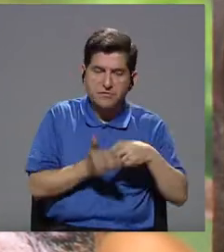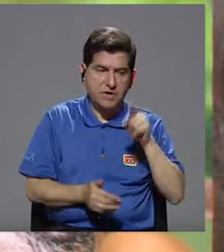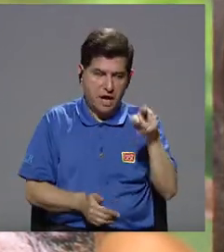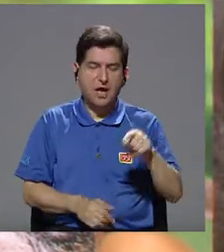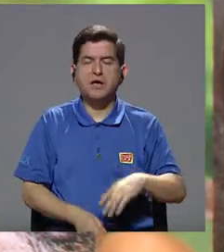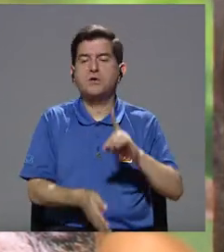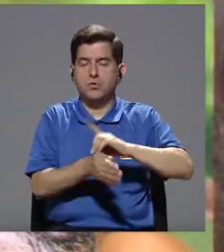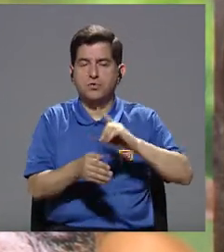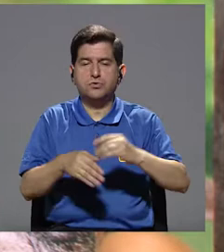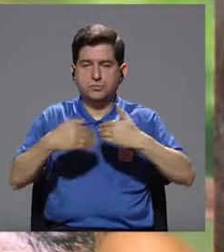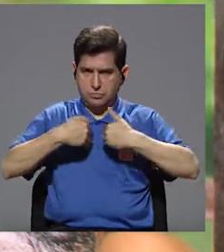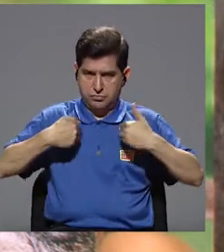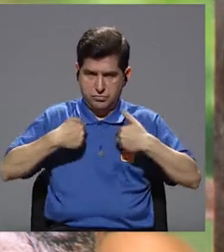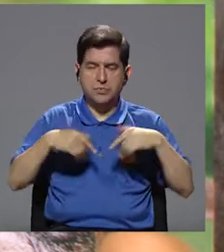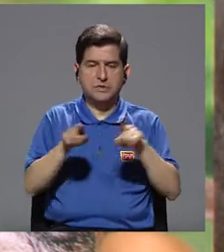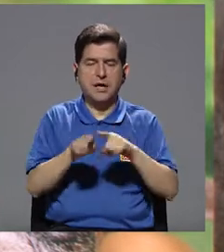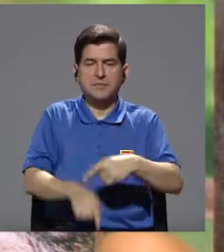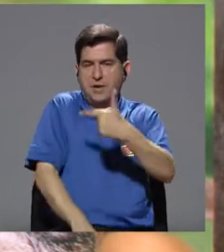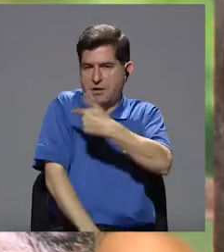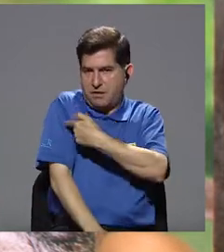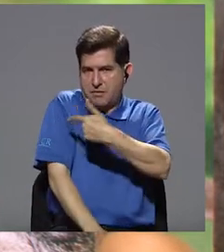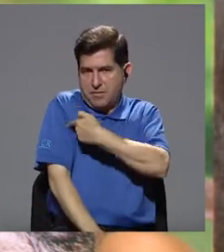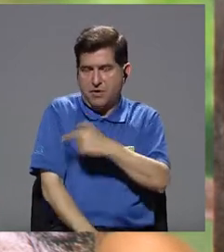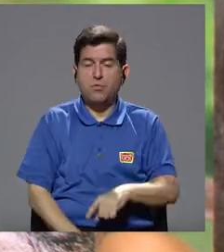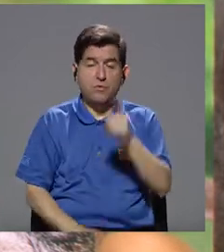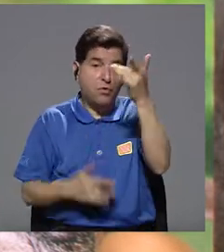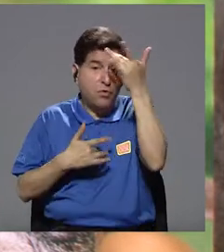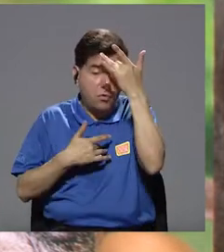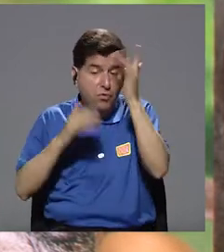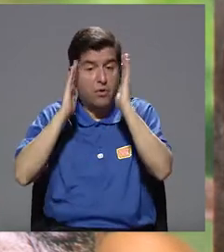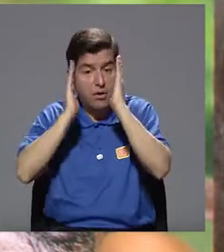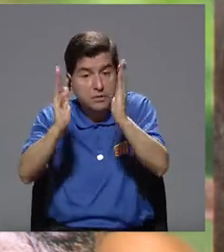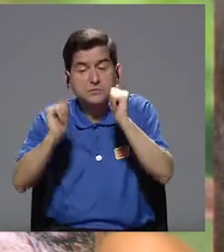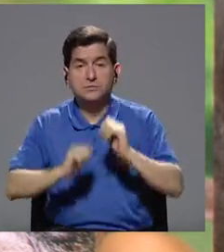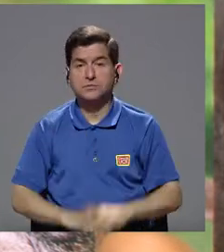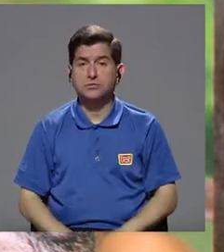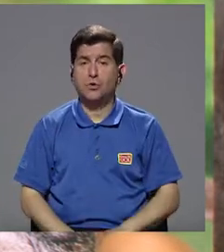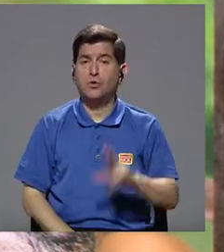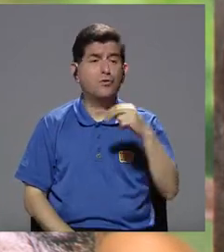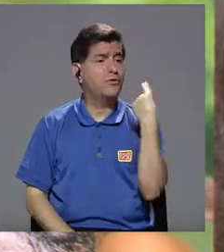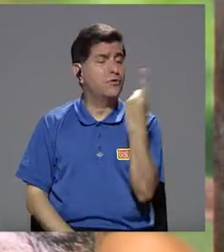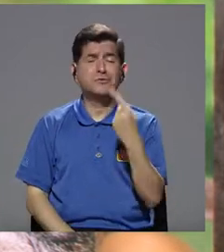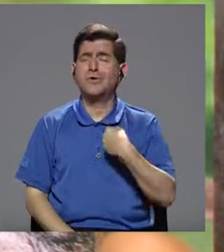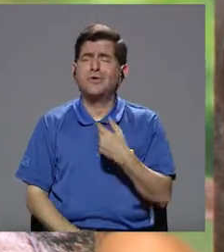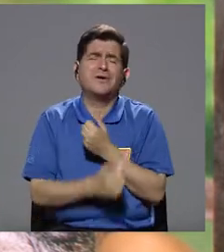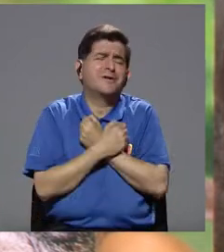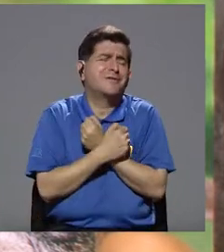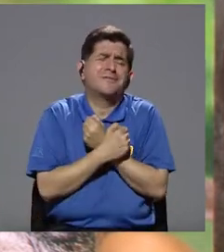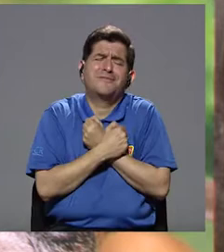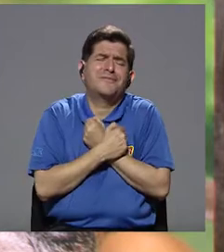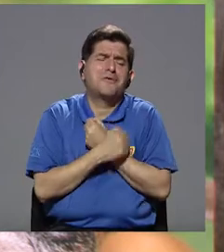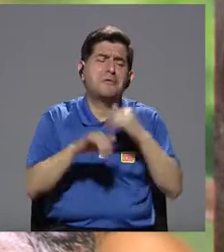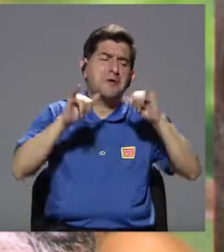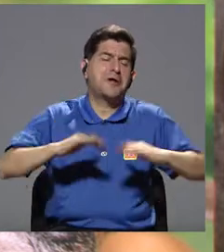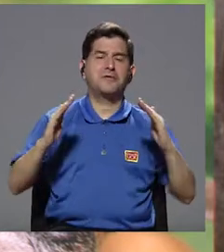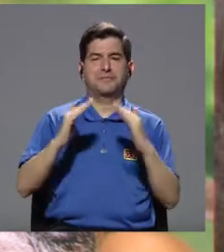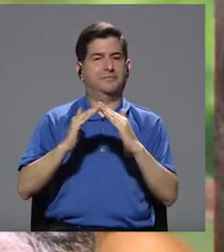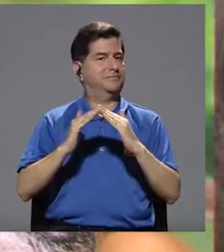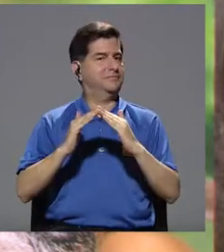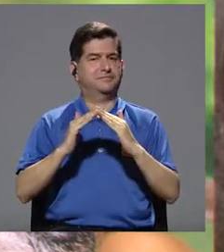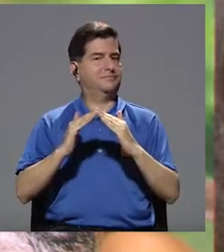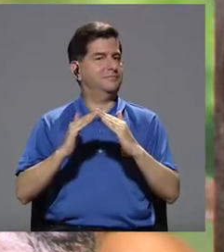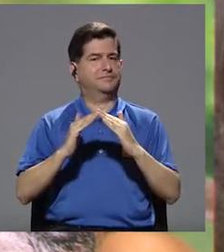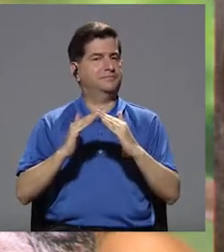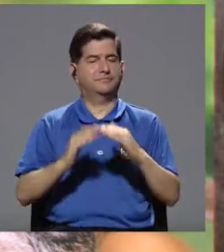esos veinte tienen que ir al veterinario, tienen que tener sus vacunas, que si uno se enferma hay que atenderlos. O no es simplemente que los quiero mucho y por eso los tengo en mi casa.